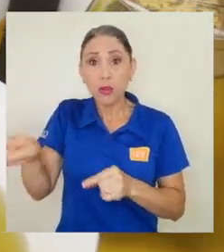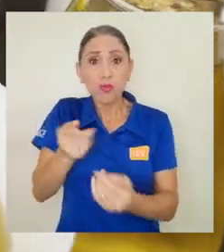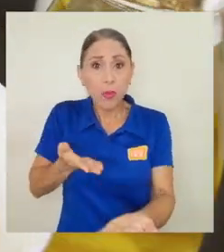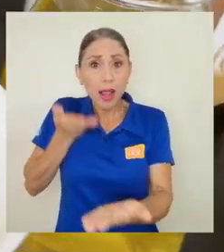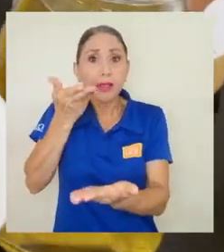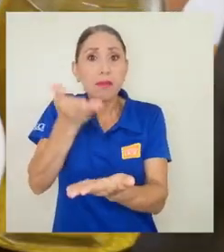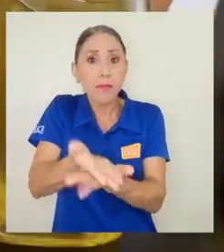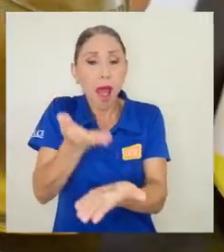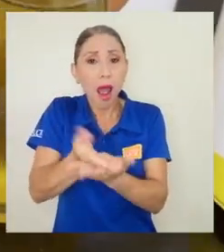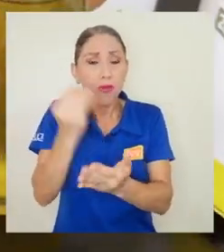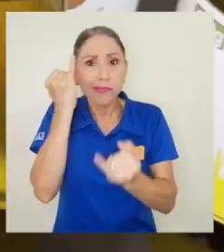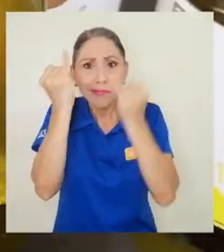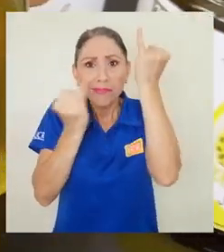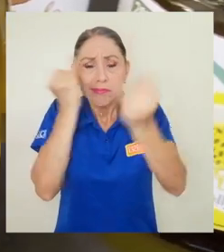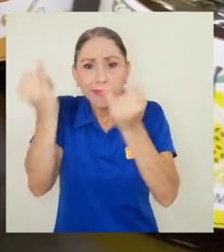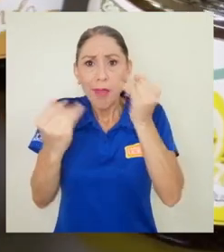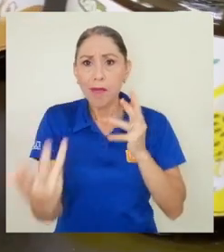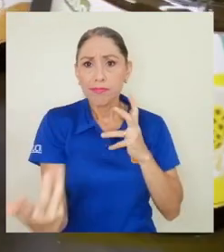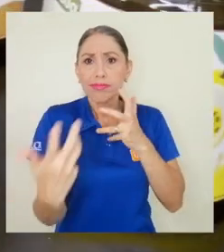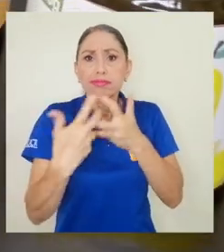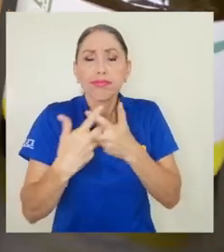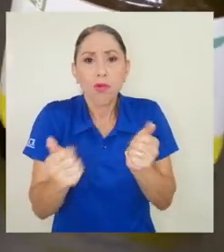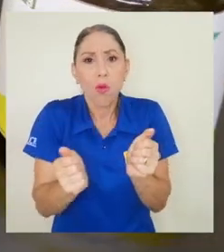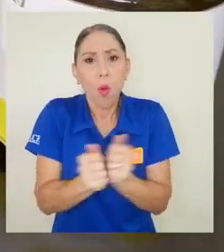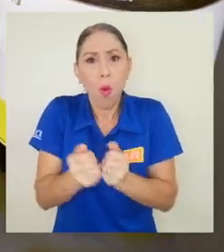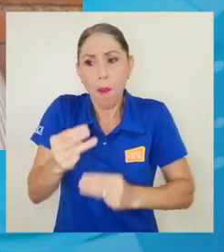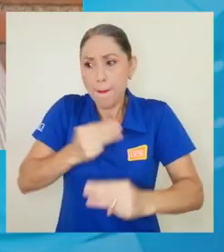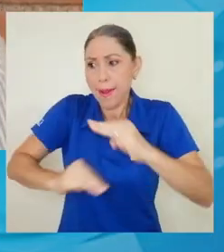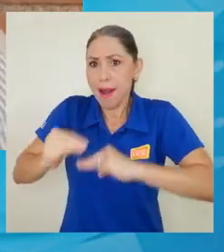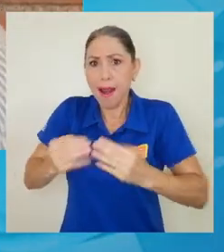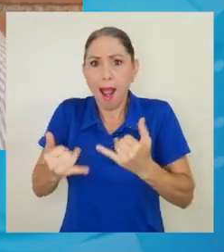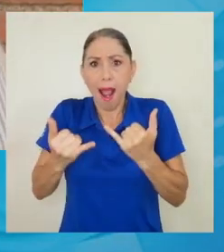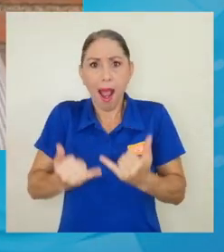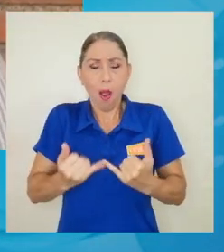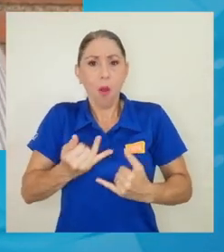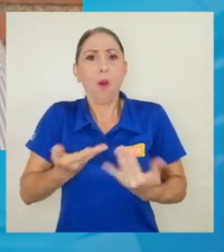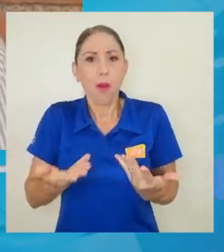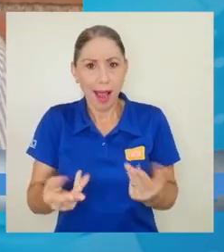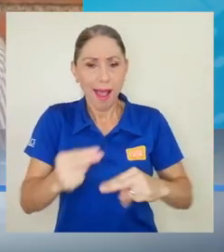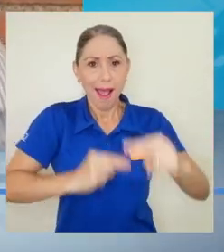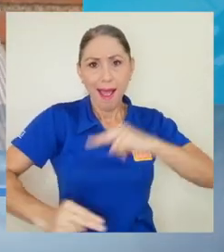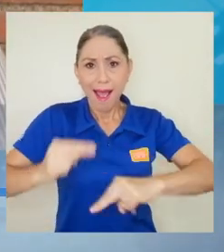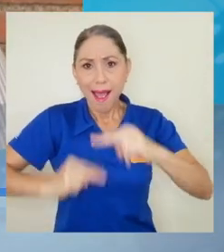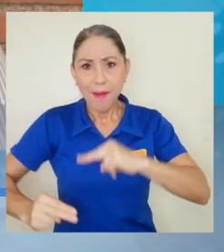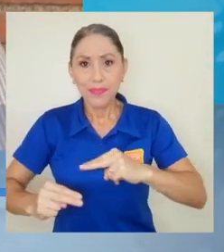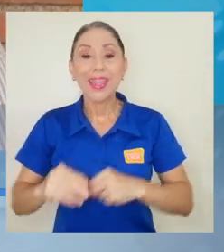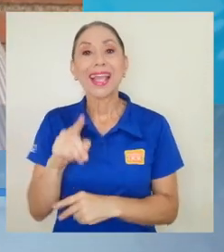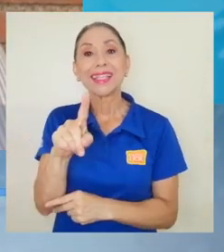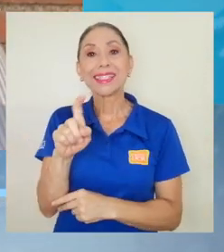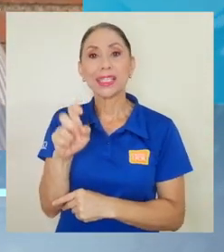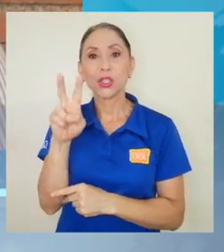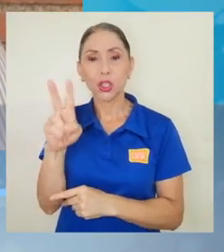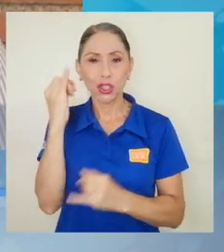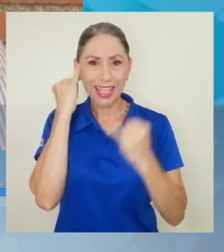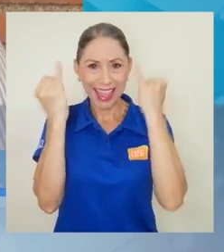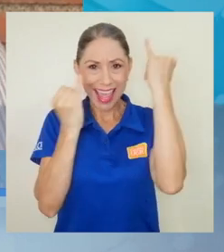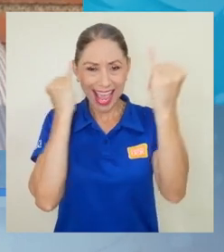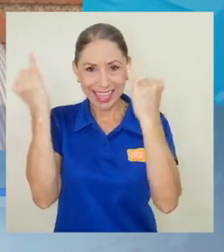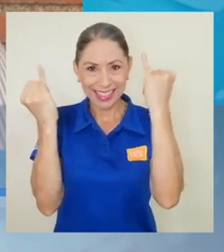innovadoras muy de acordes a las tendencias actuales del mercado. Fueron 102 ideas